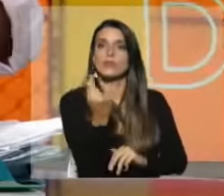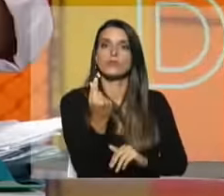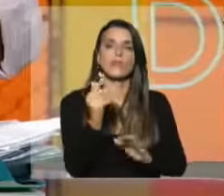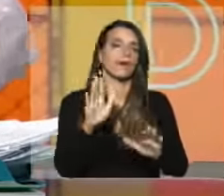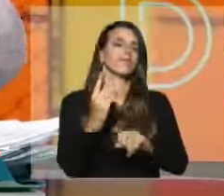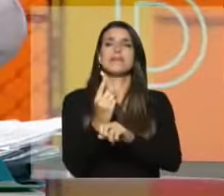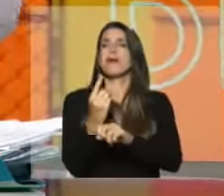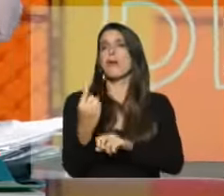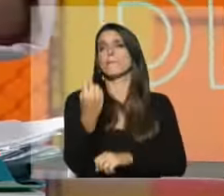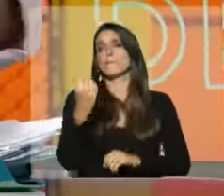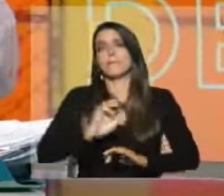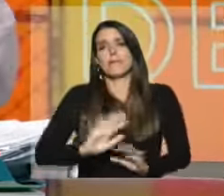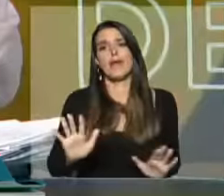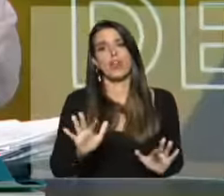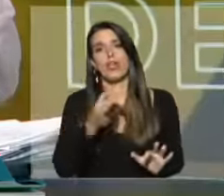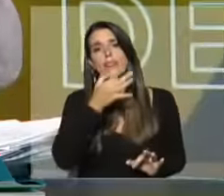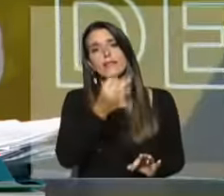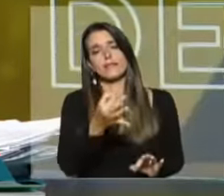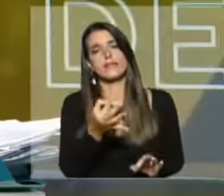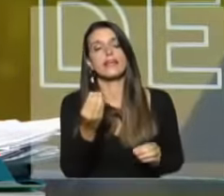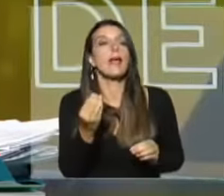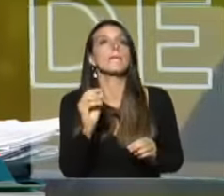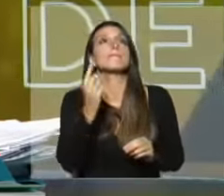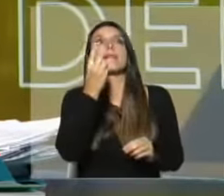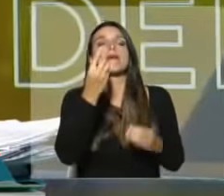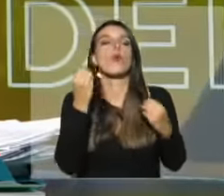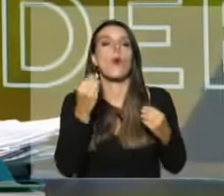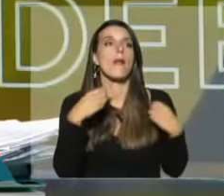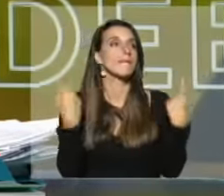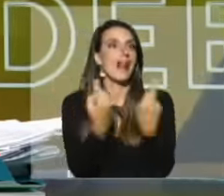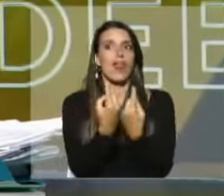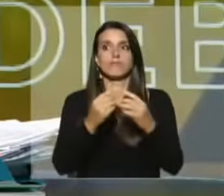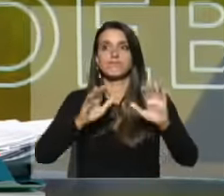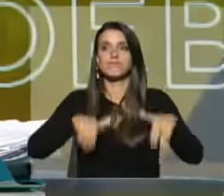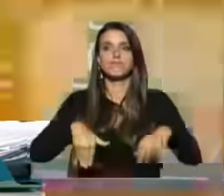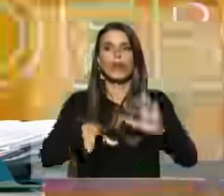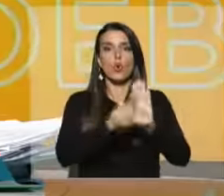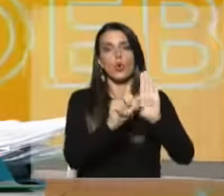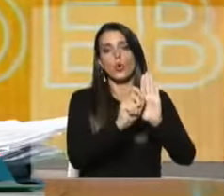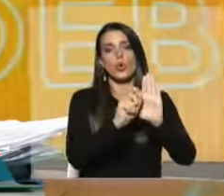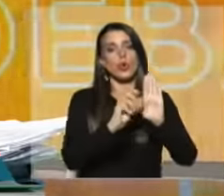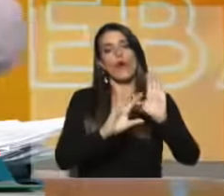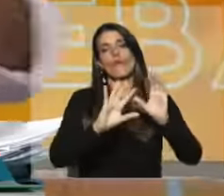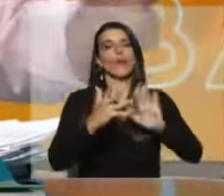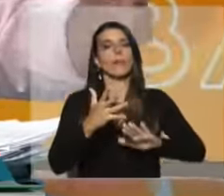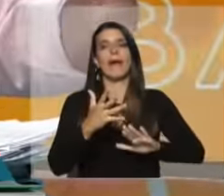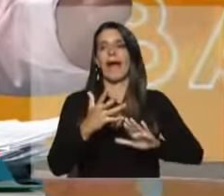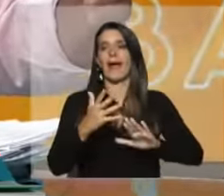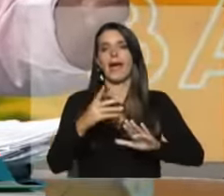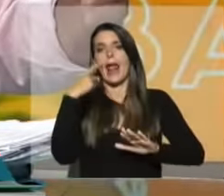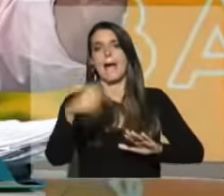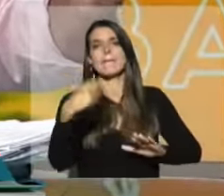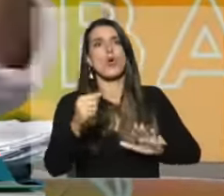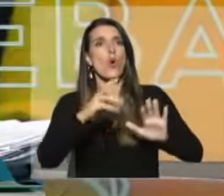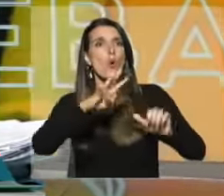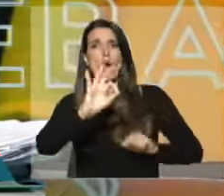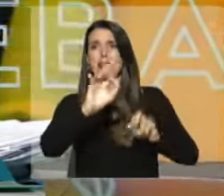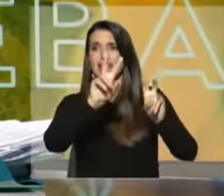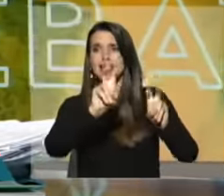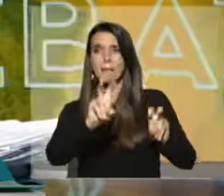Primero lo primero, vamos a decir lo que es primero, para nosotros la luz fue un atropello, más de 40 temáticas